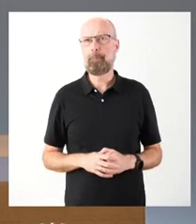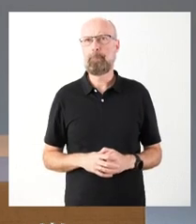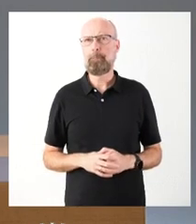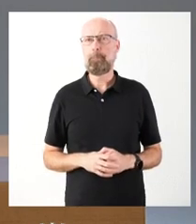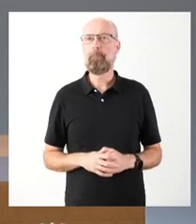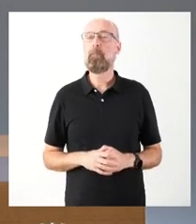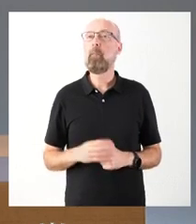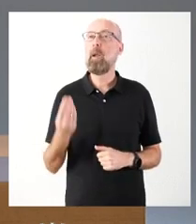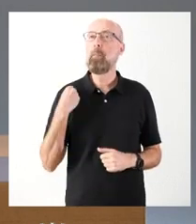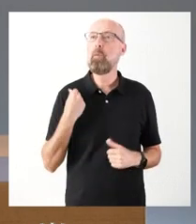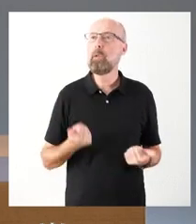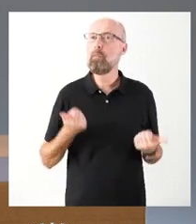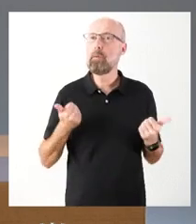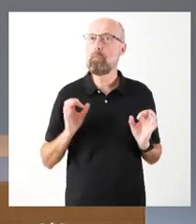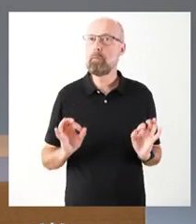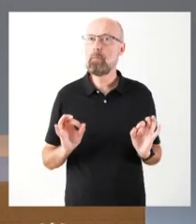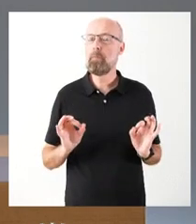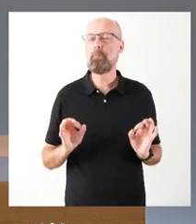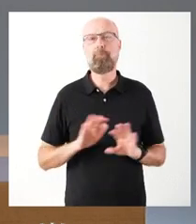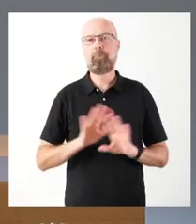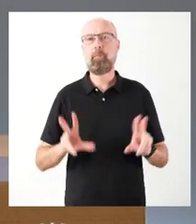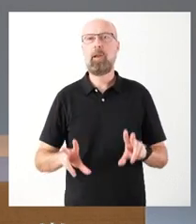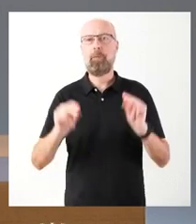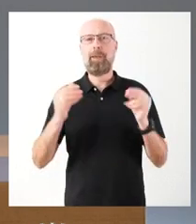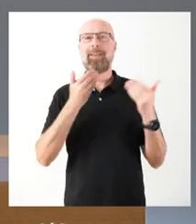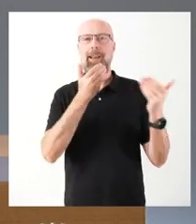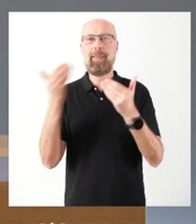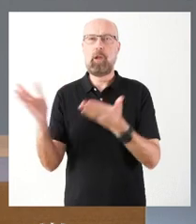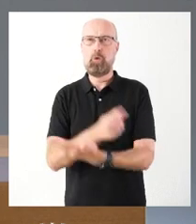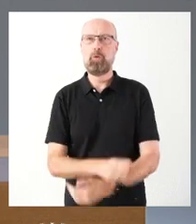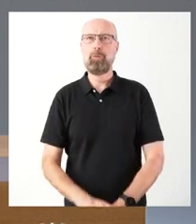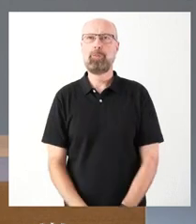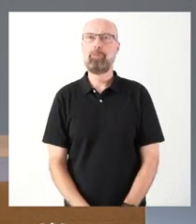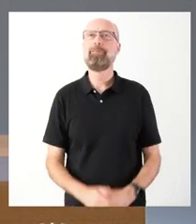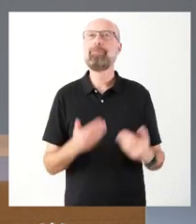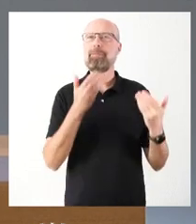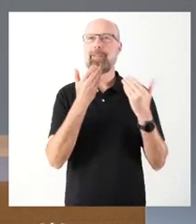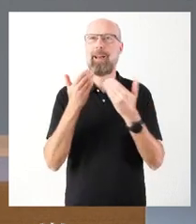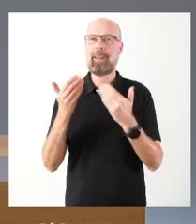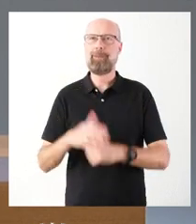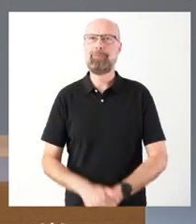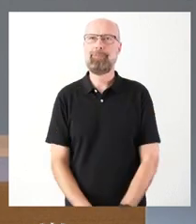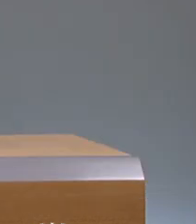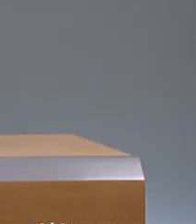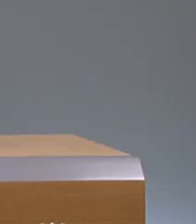¿Alguna pregunta más? Pues aquí terminamos. Gracias a todos. Muchas gracias a todos ustedes. Hasta luego.